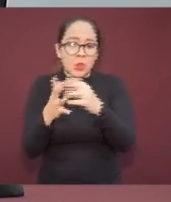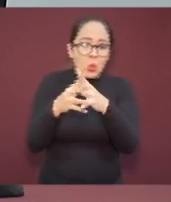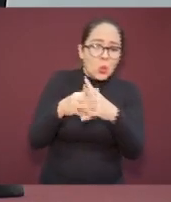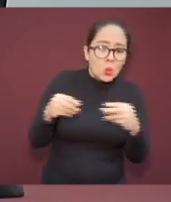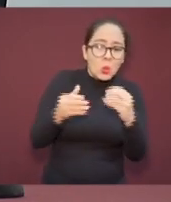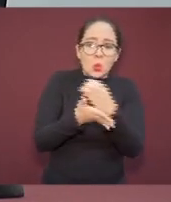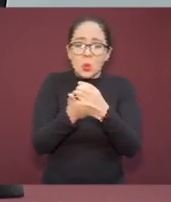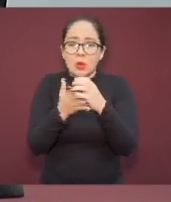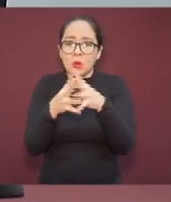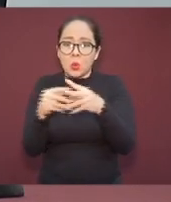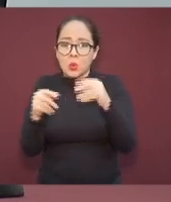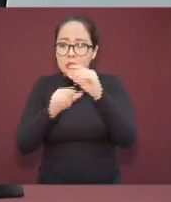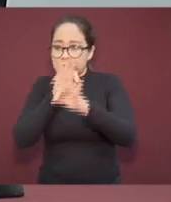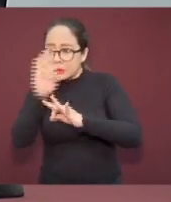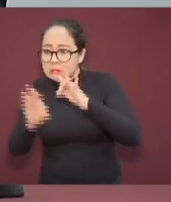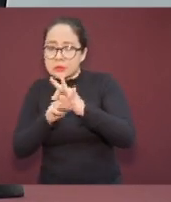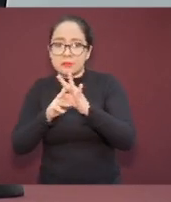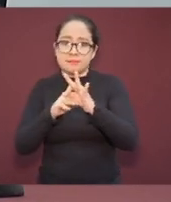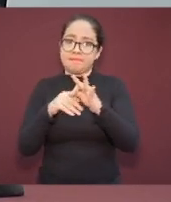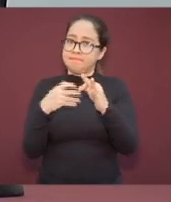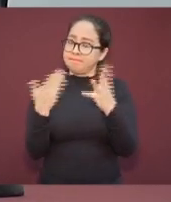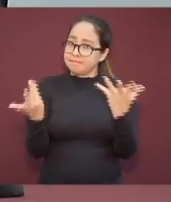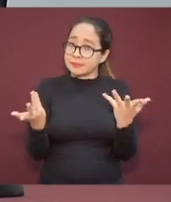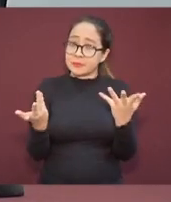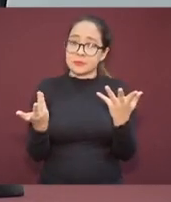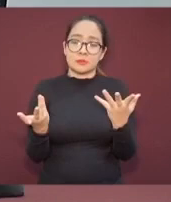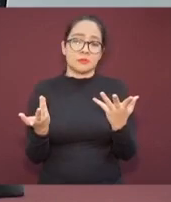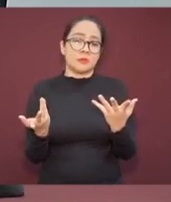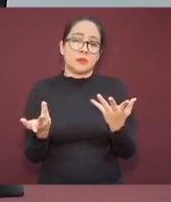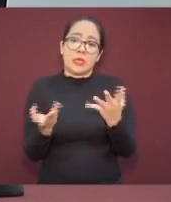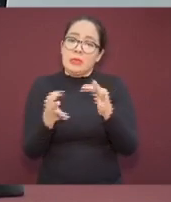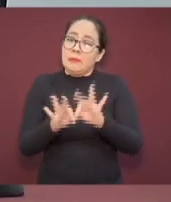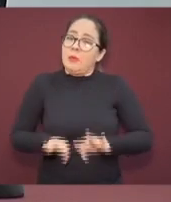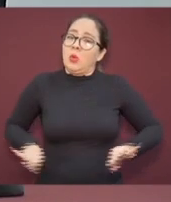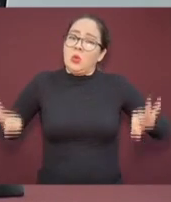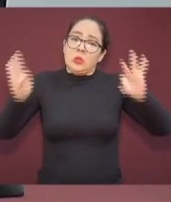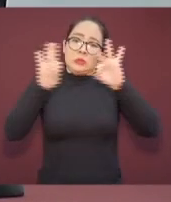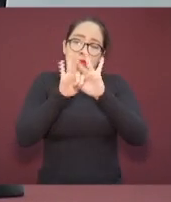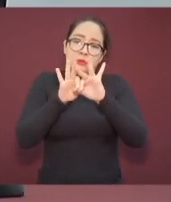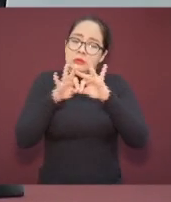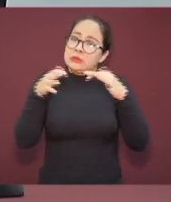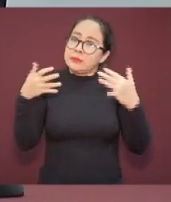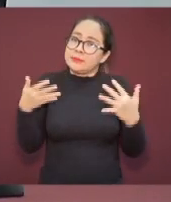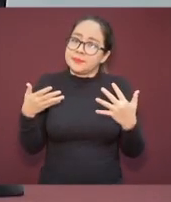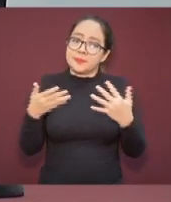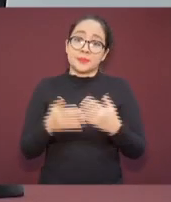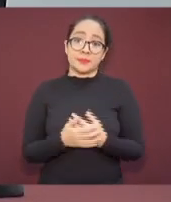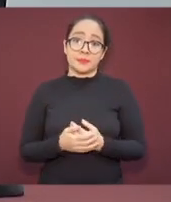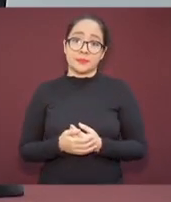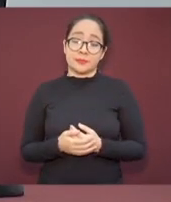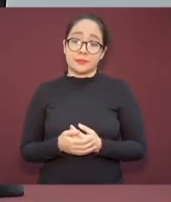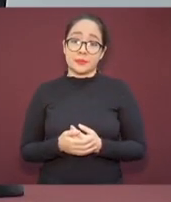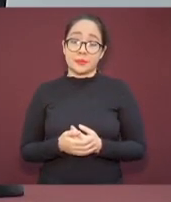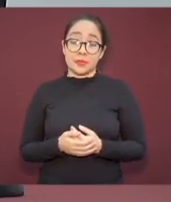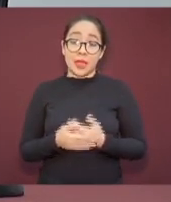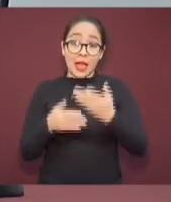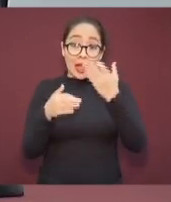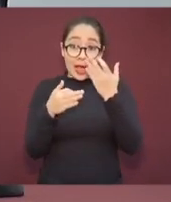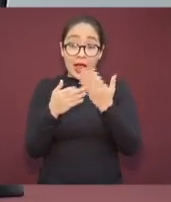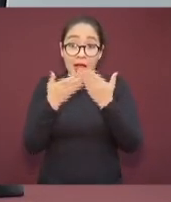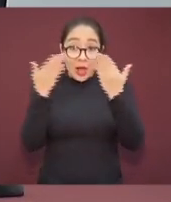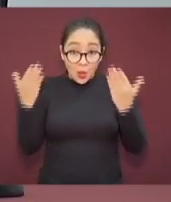a la ciudadanía. Es necesario que estén muy conscientes de que es este el momento